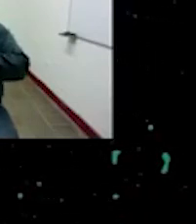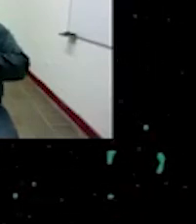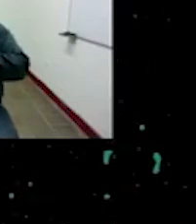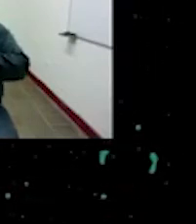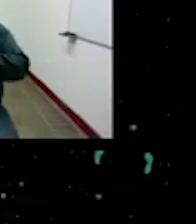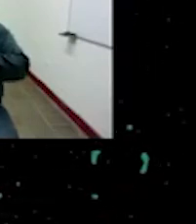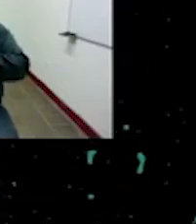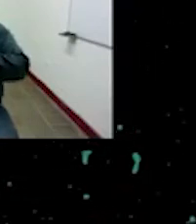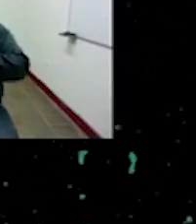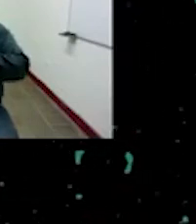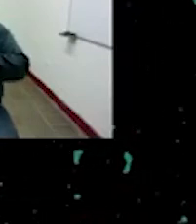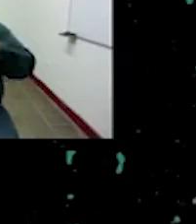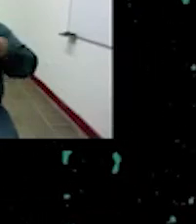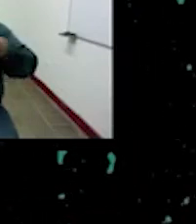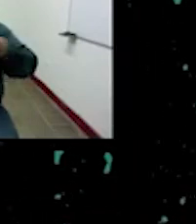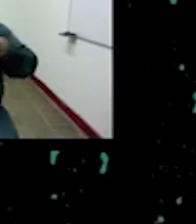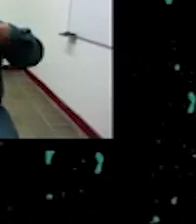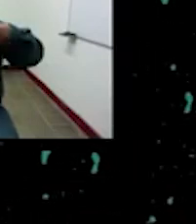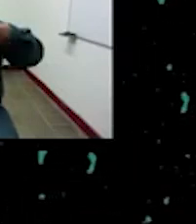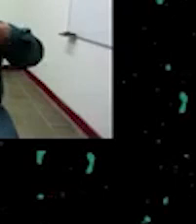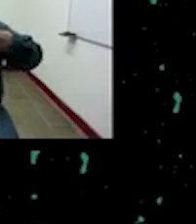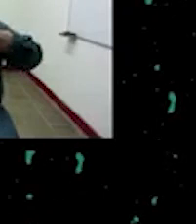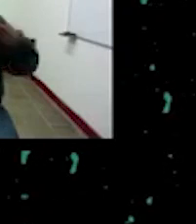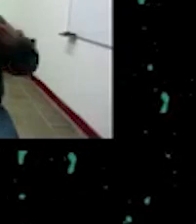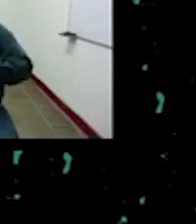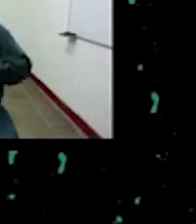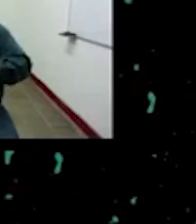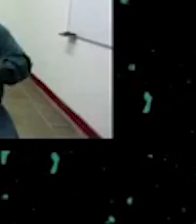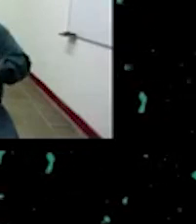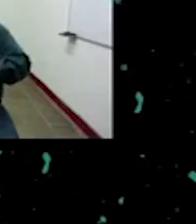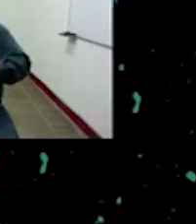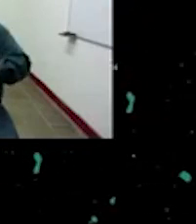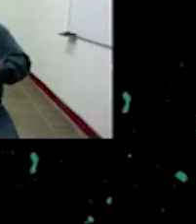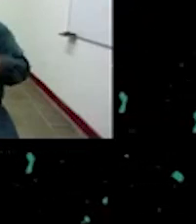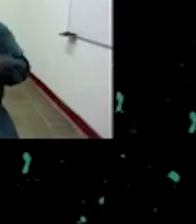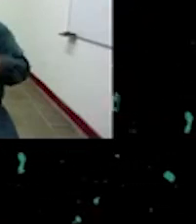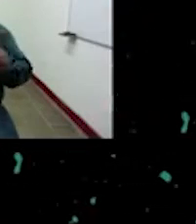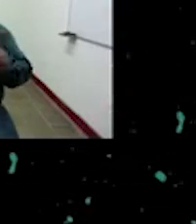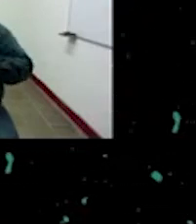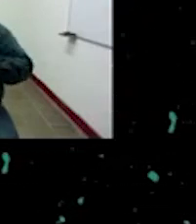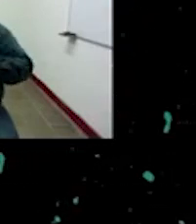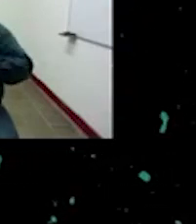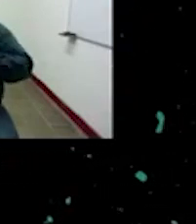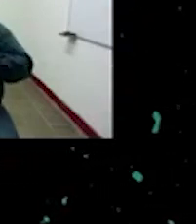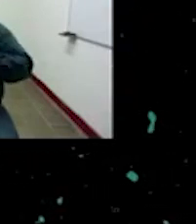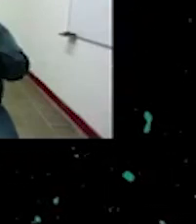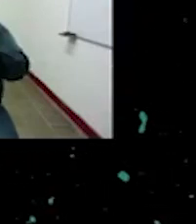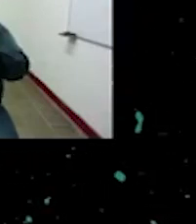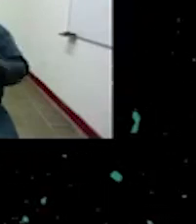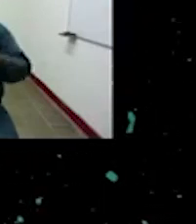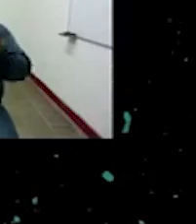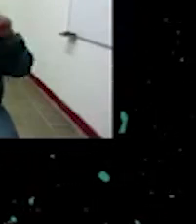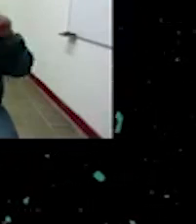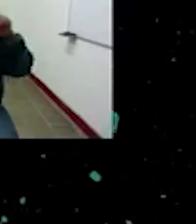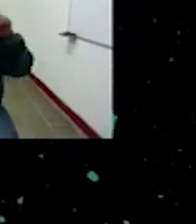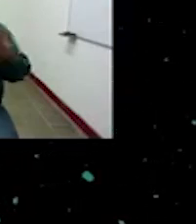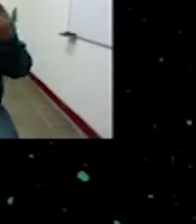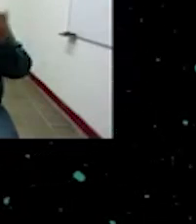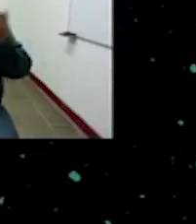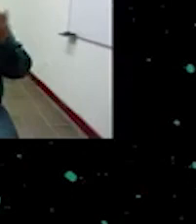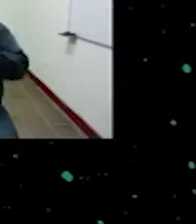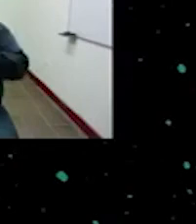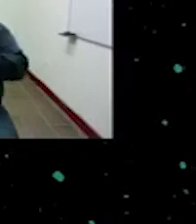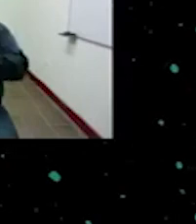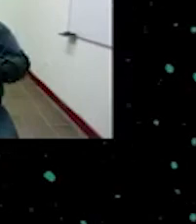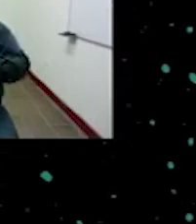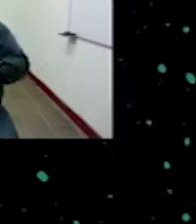intervenciones preguntas que en el chat también porque me gustaría que de pronto si si